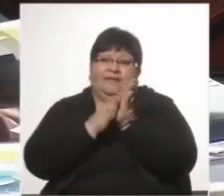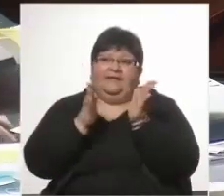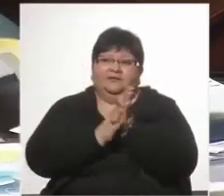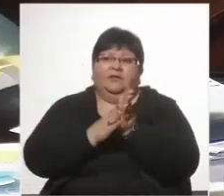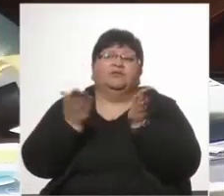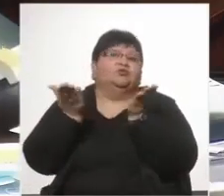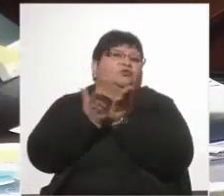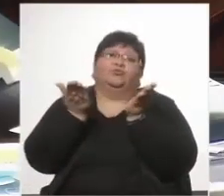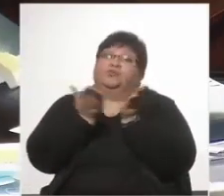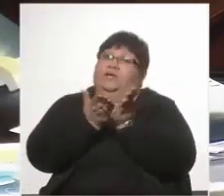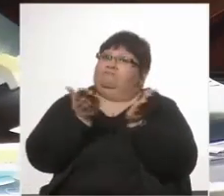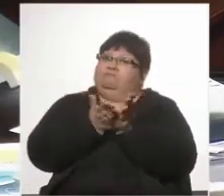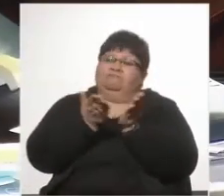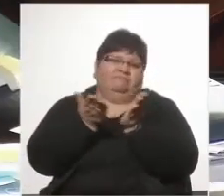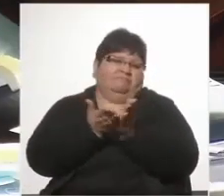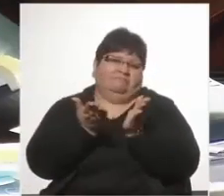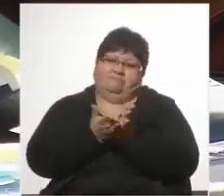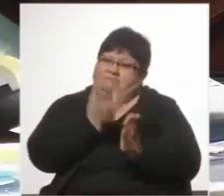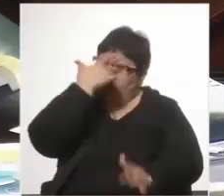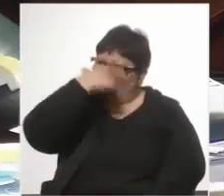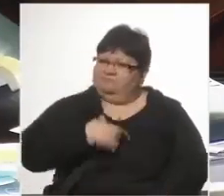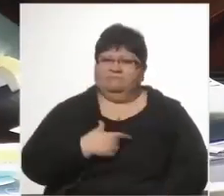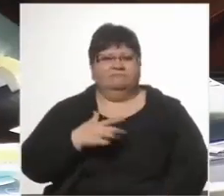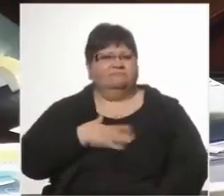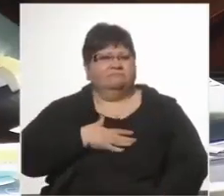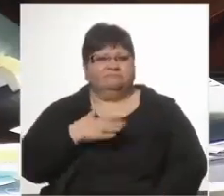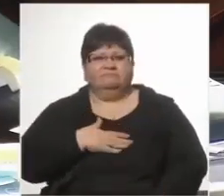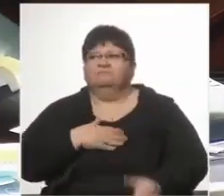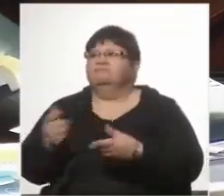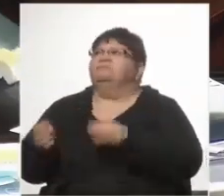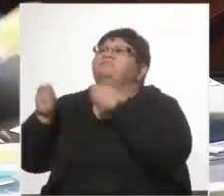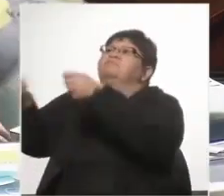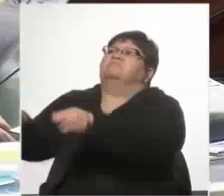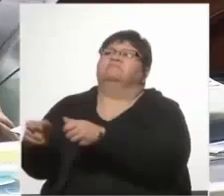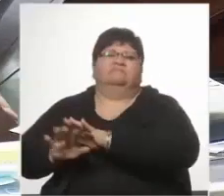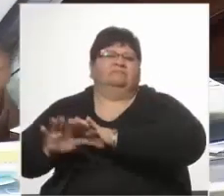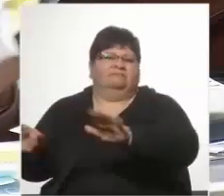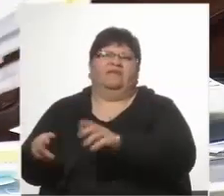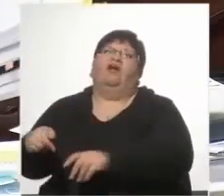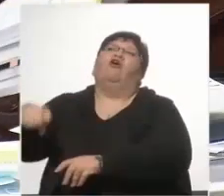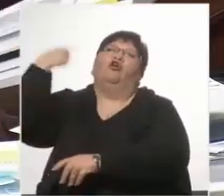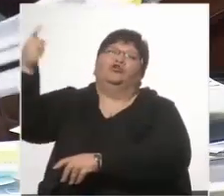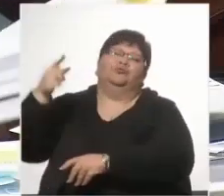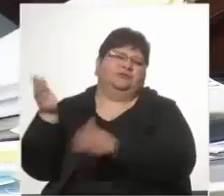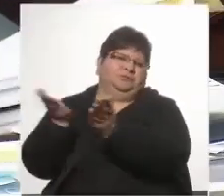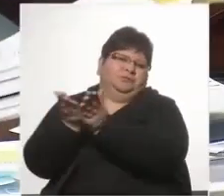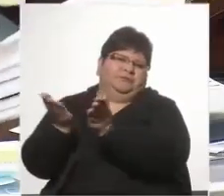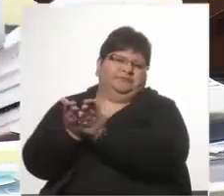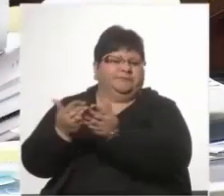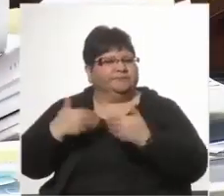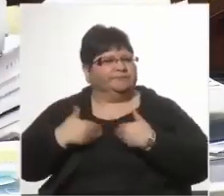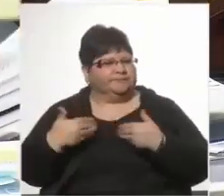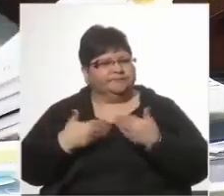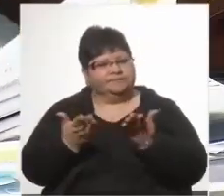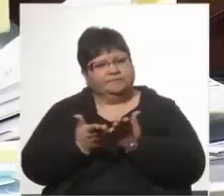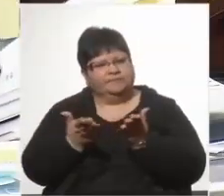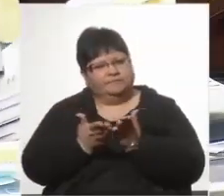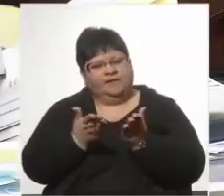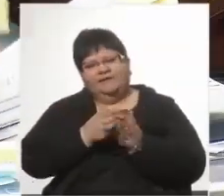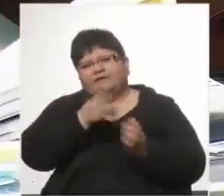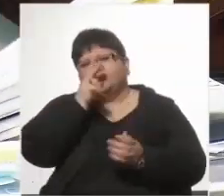estudié toda, personalmente, no la delegué. Son todas resoluciones